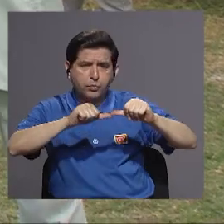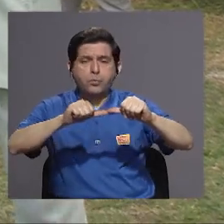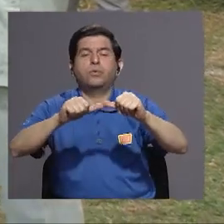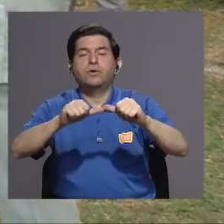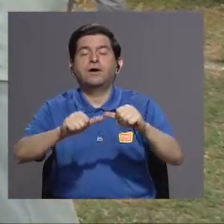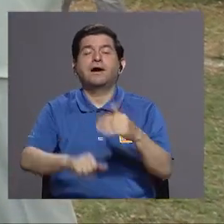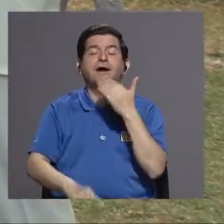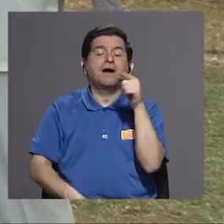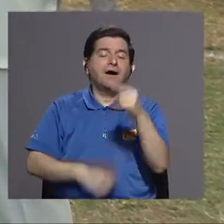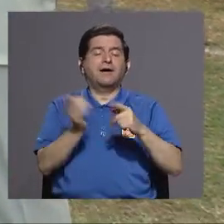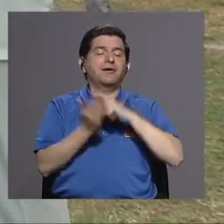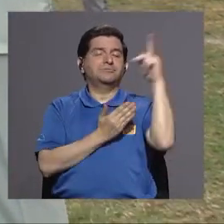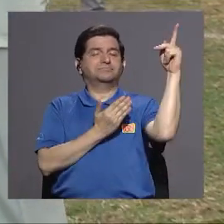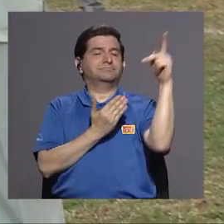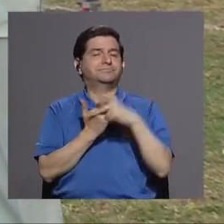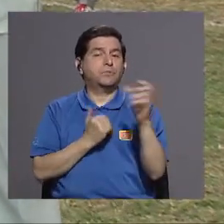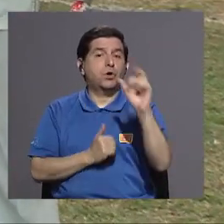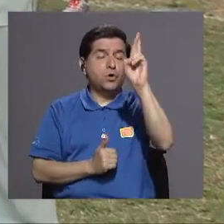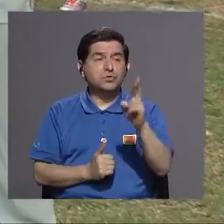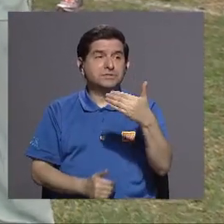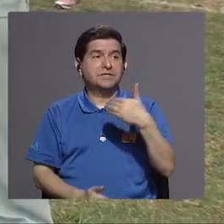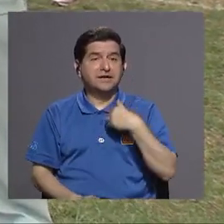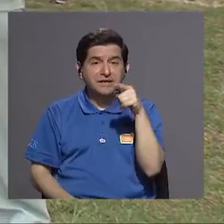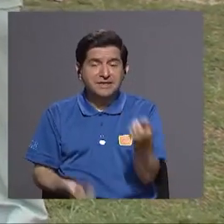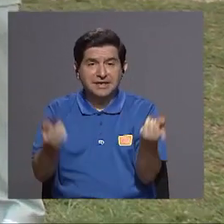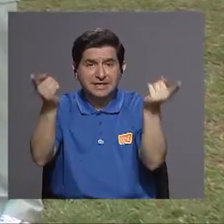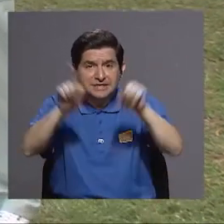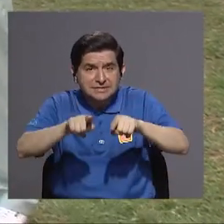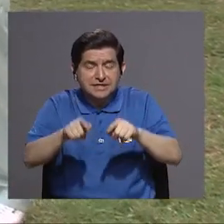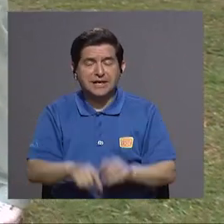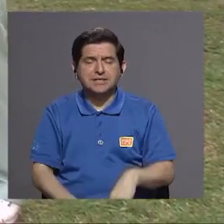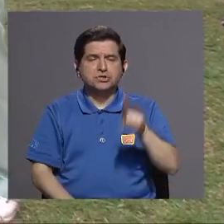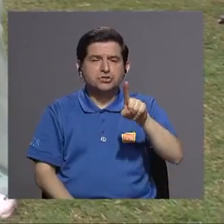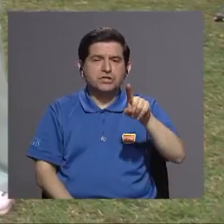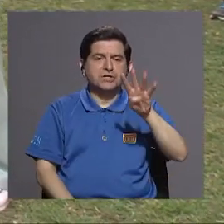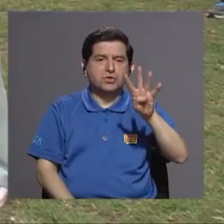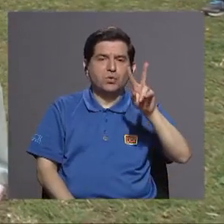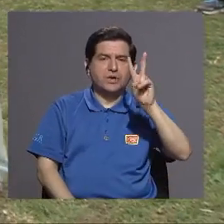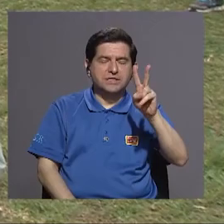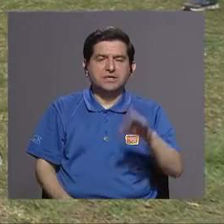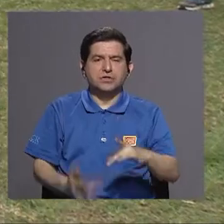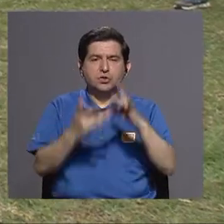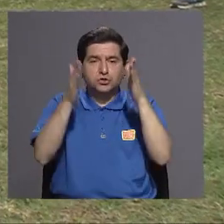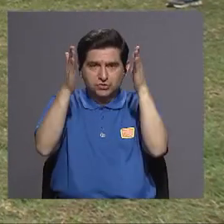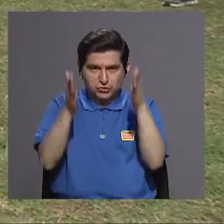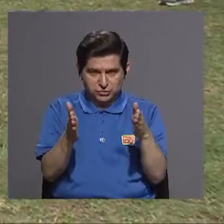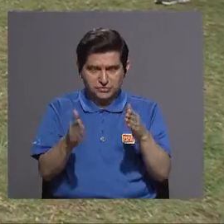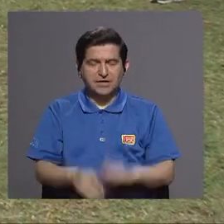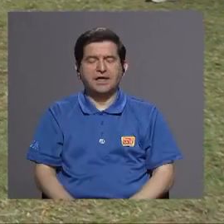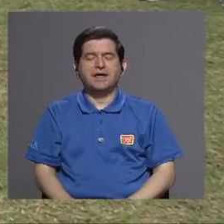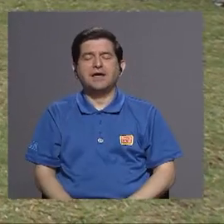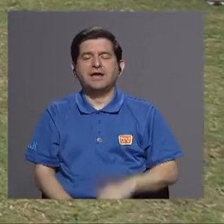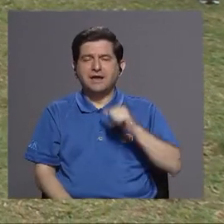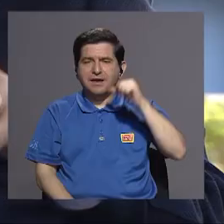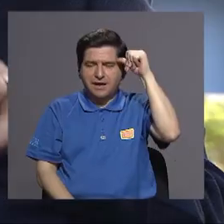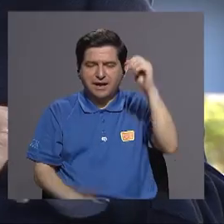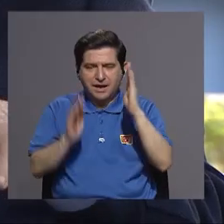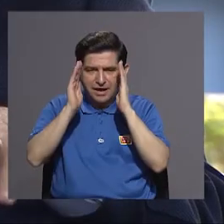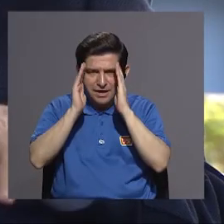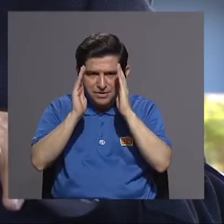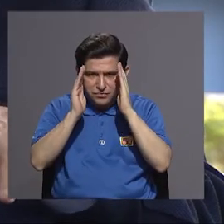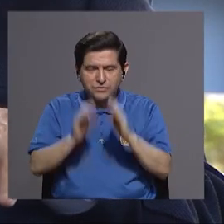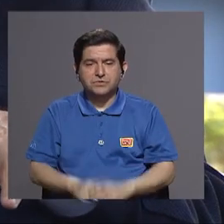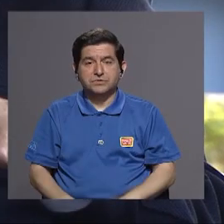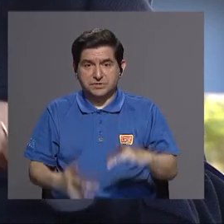y gracias a este programa costa rica tiene en este momento 142 especialistas en geriatría hechos